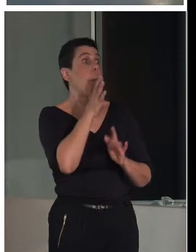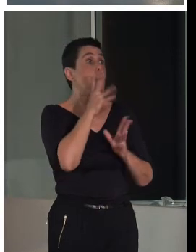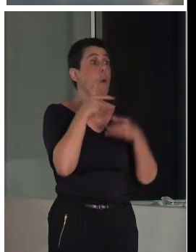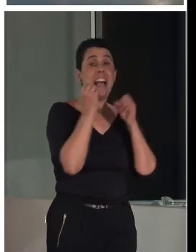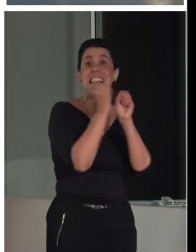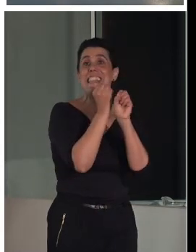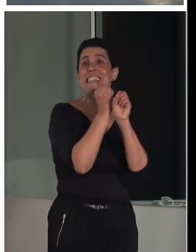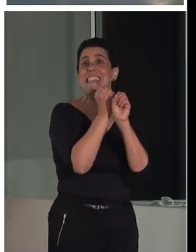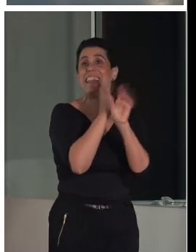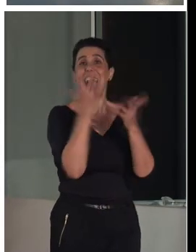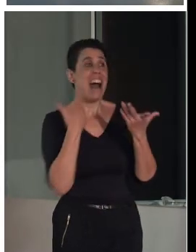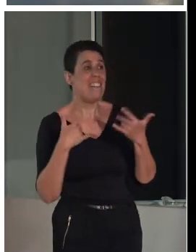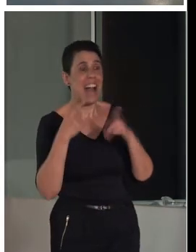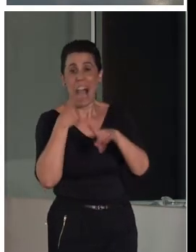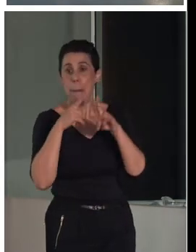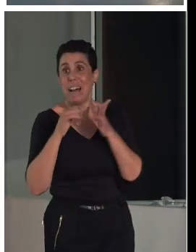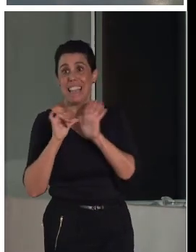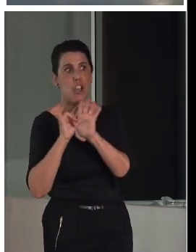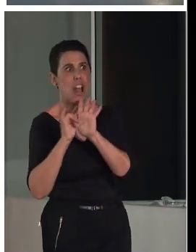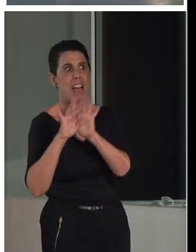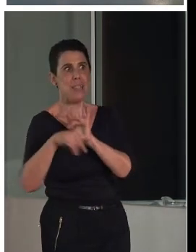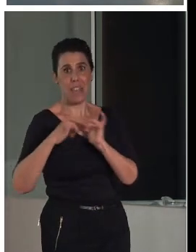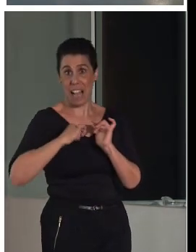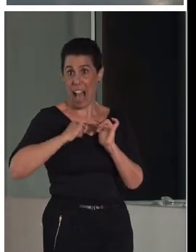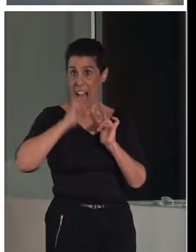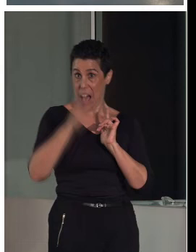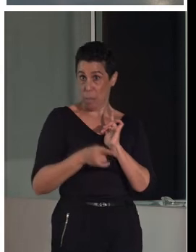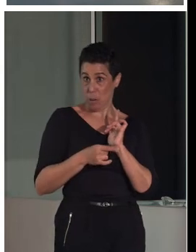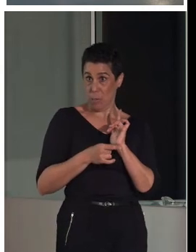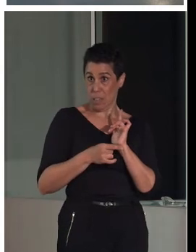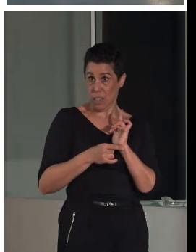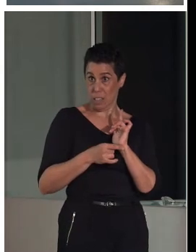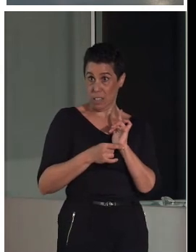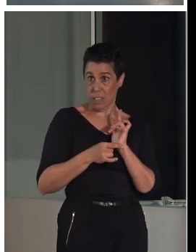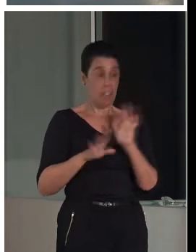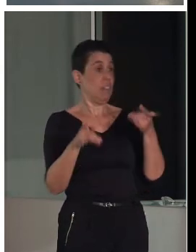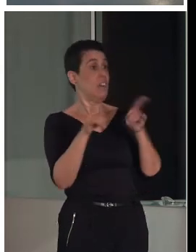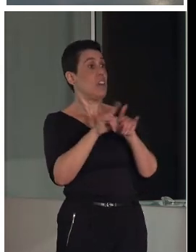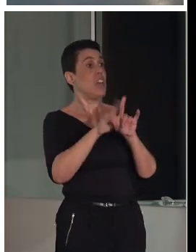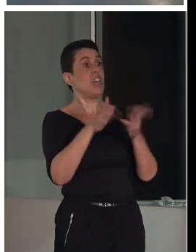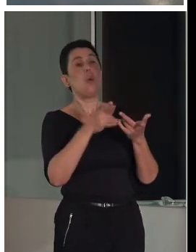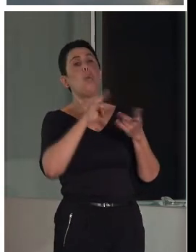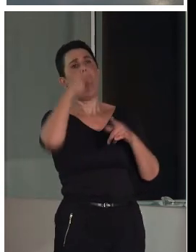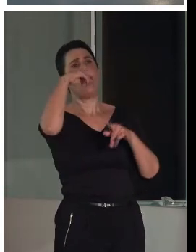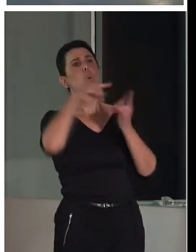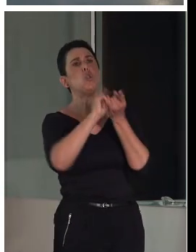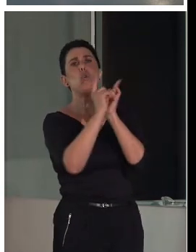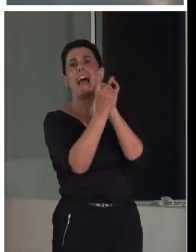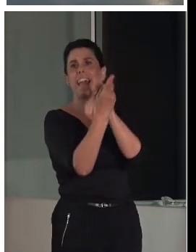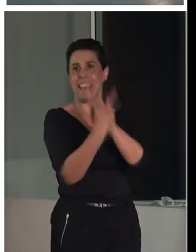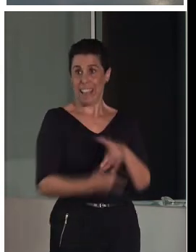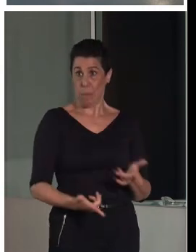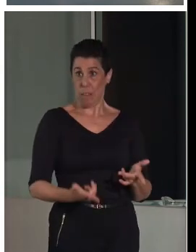del paisaje, se extiende de una manera extraordinaria, de tal manera que se convierte en una cultura de valle. ¿Qué le ocurre desde el punto de vista de la